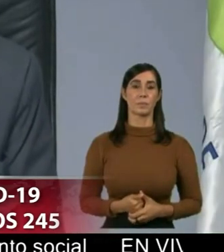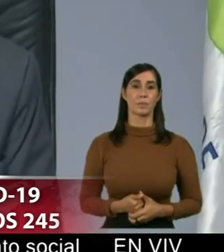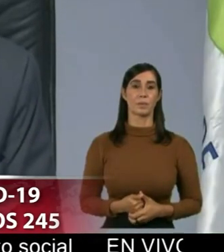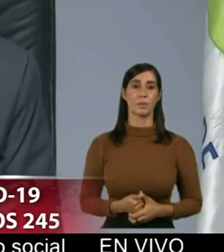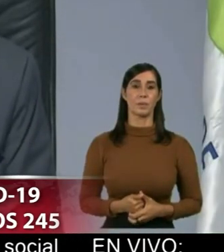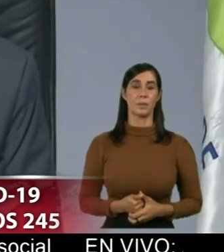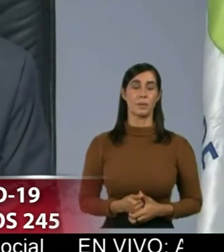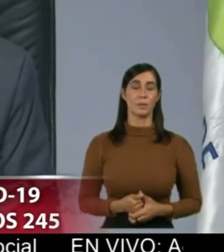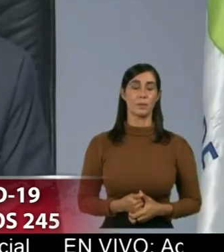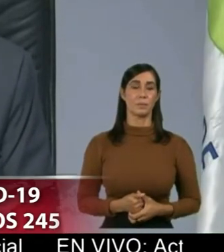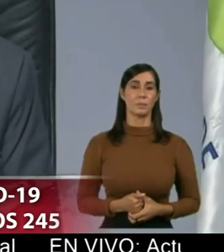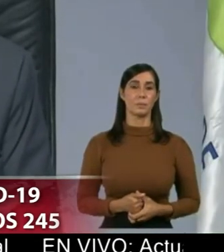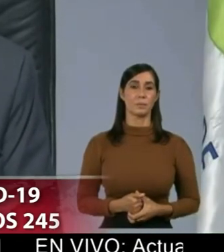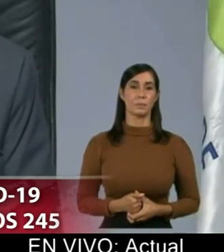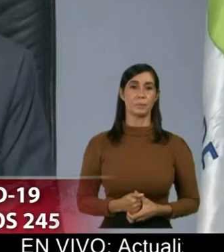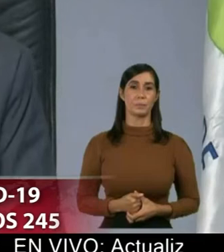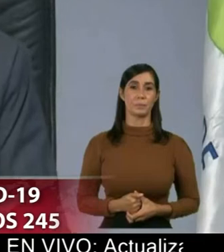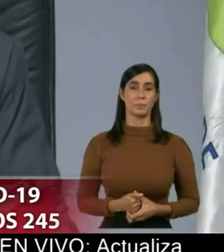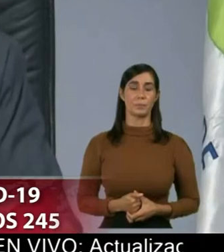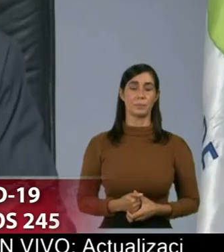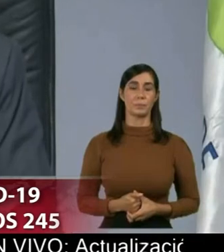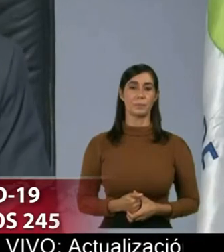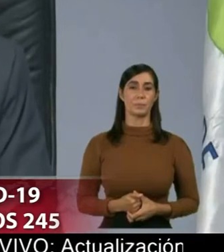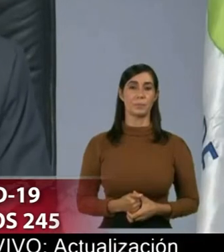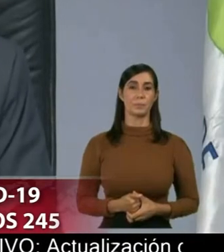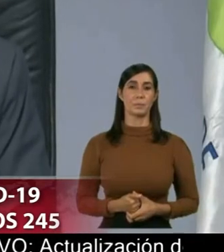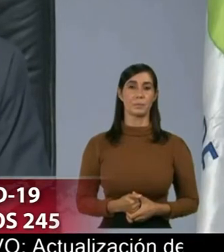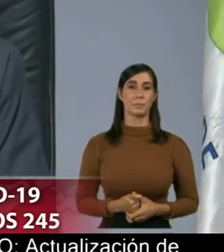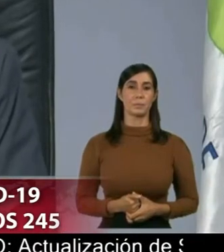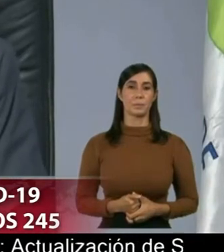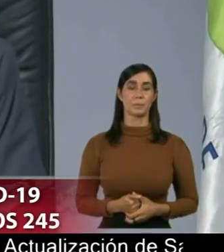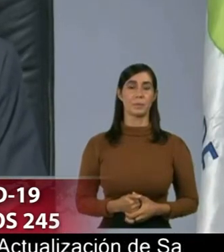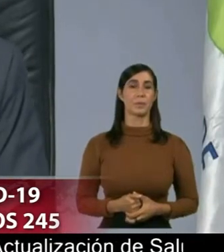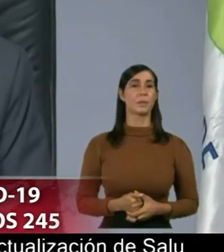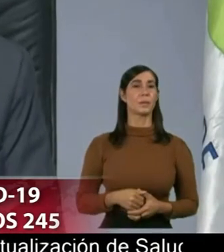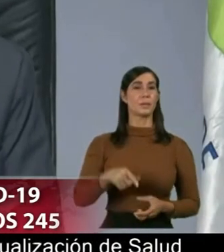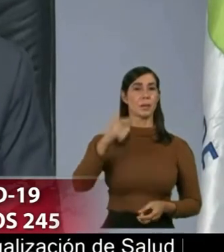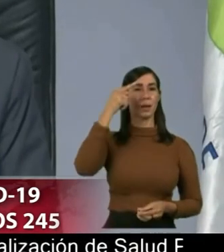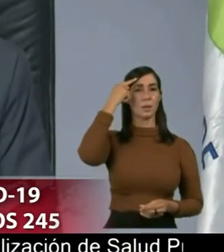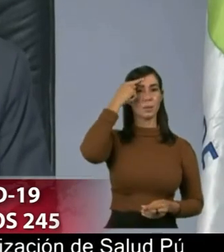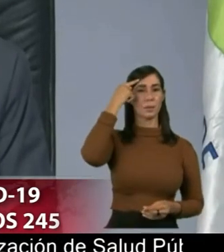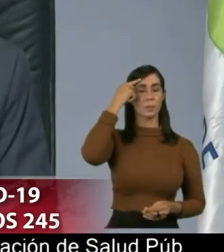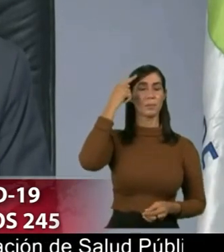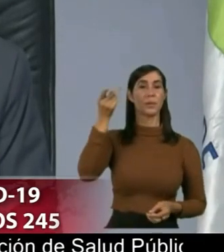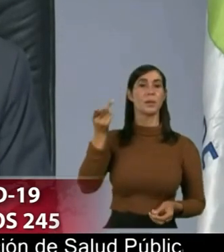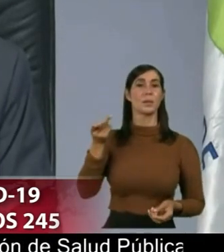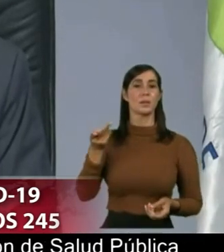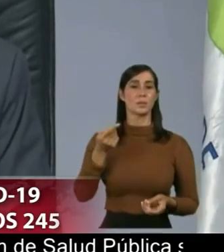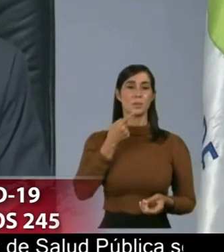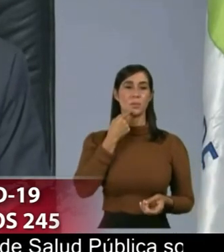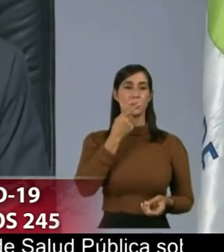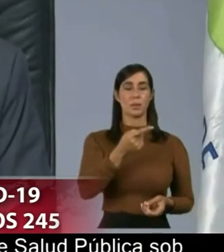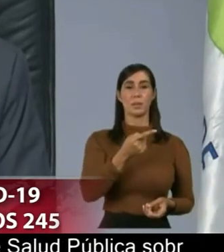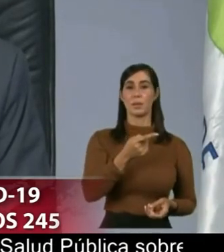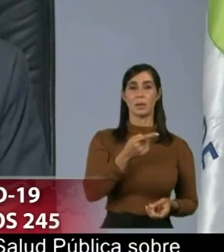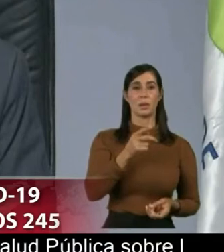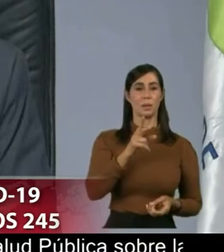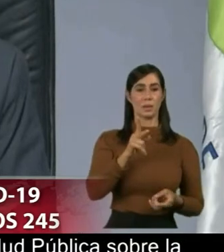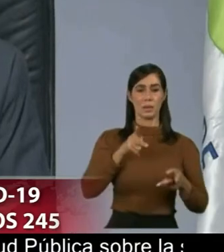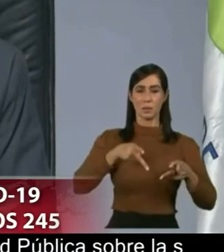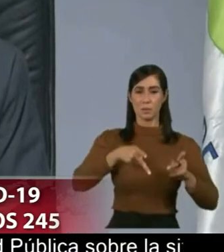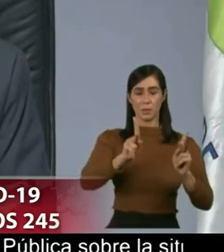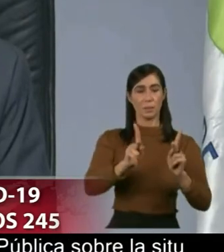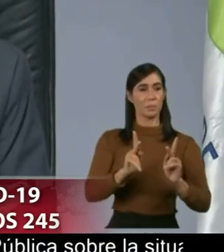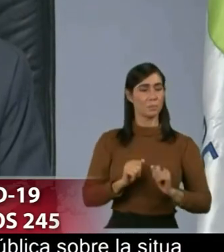si hay algo que creo que es injusto es decir que no se ha permitido la participación de la